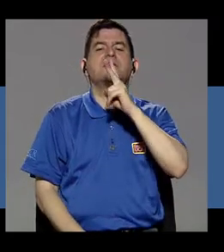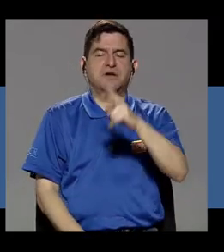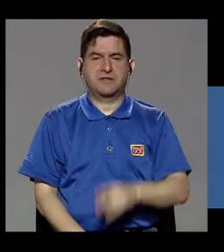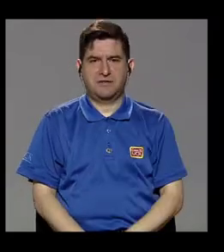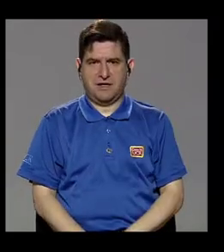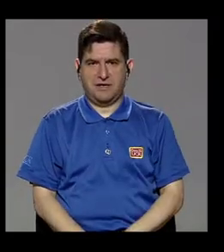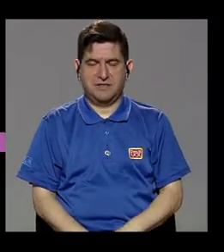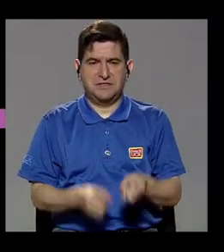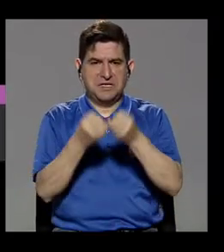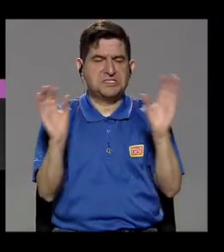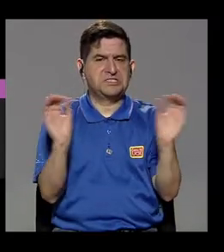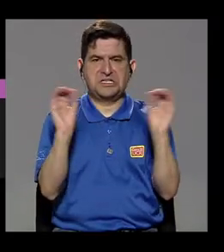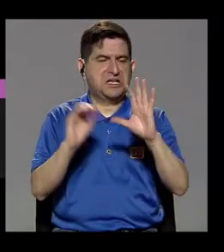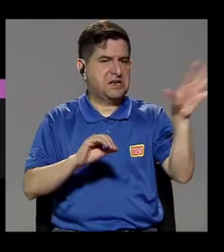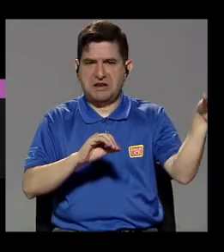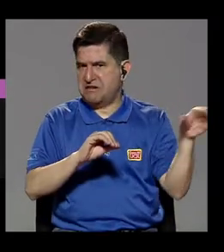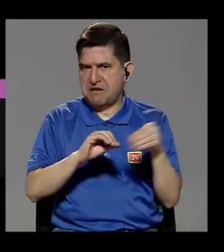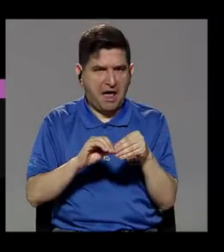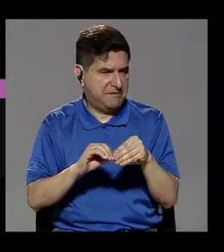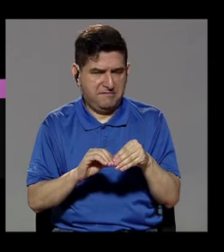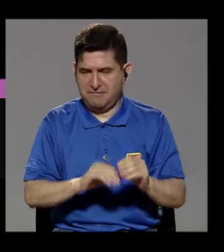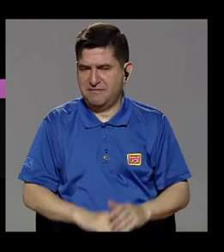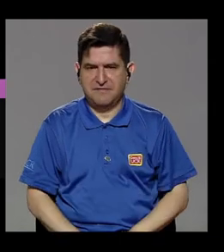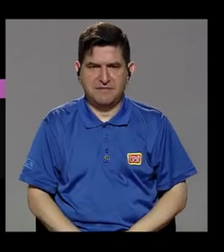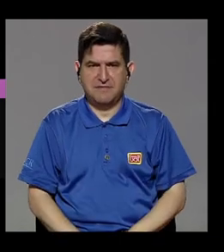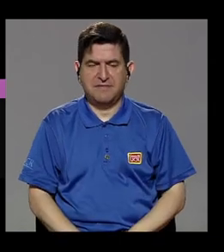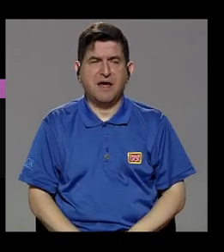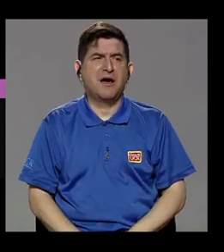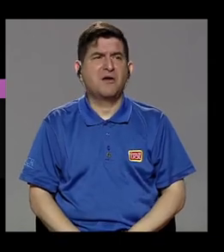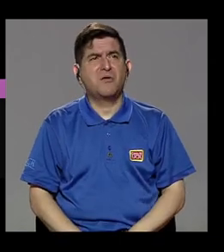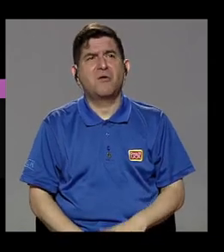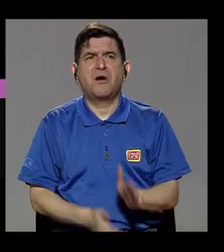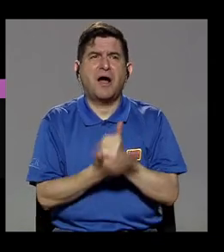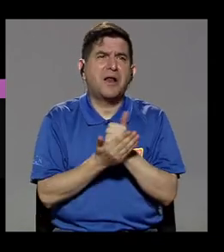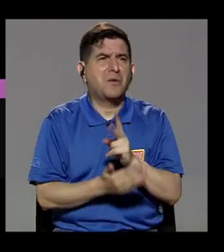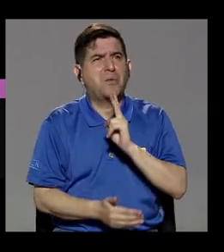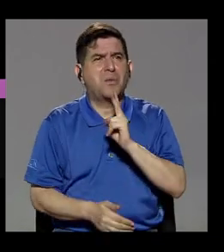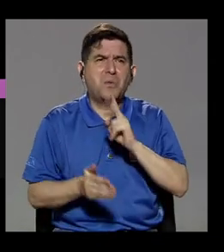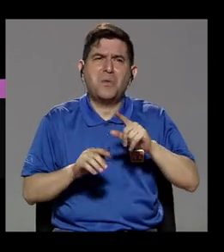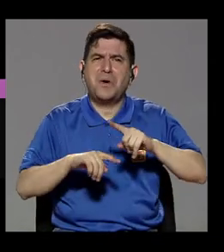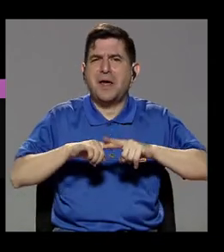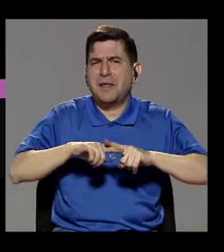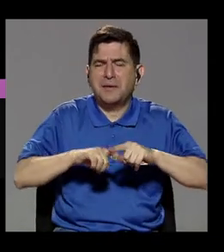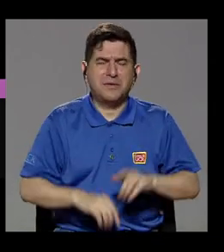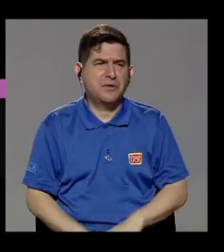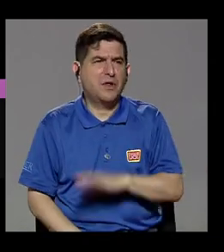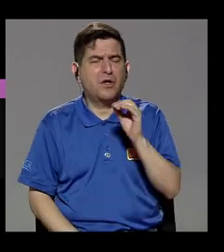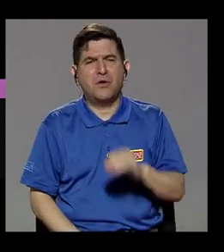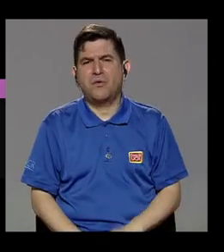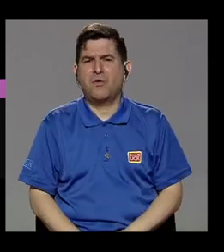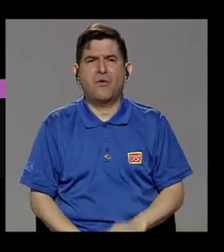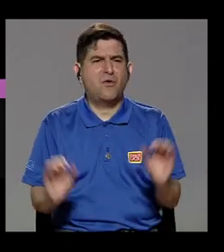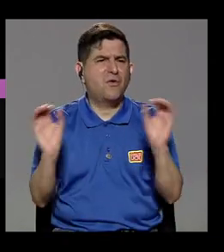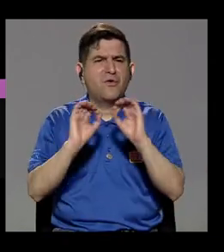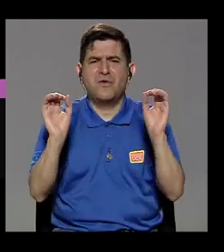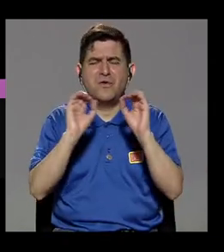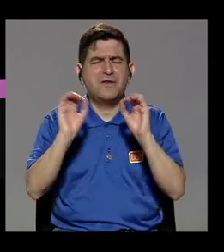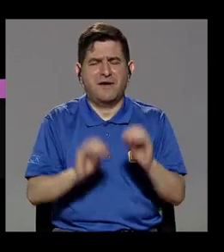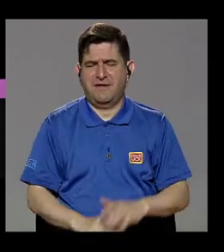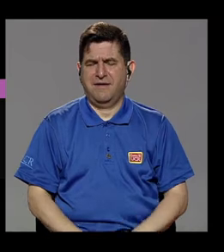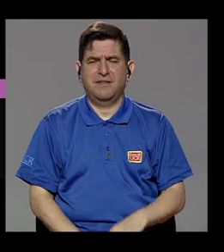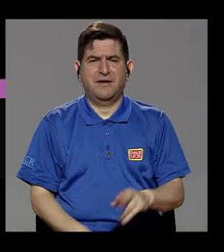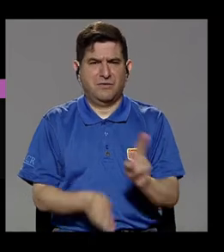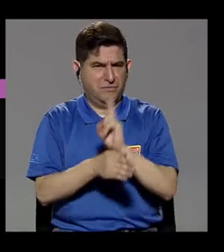sin ningún adorno, sin ninguna verdad relativa, sin ningún paliativo, sin echar nada por la boca.